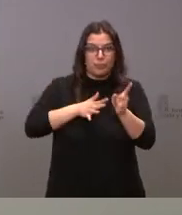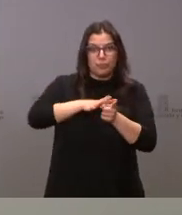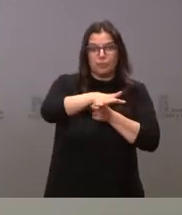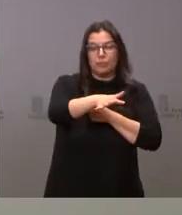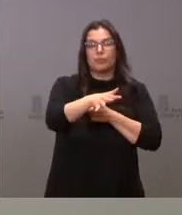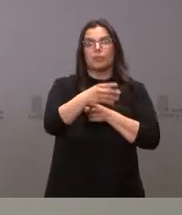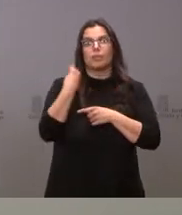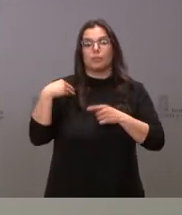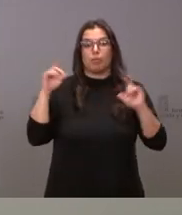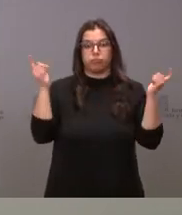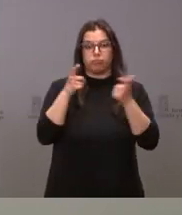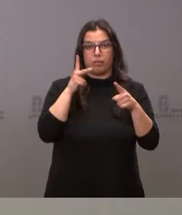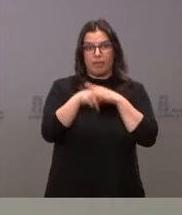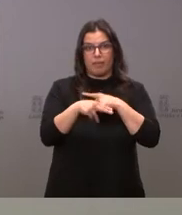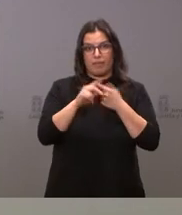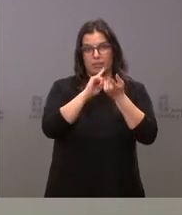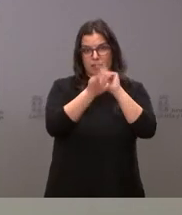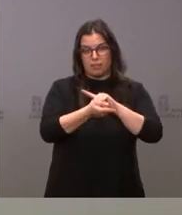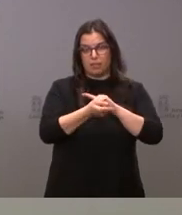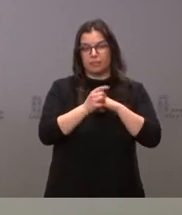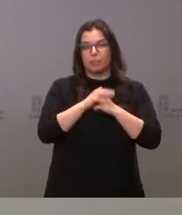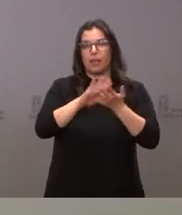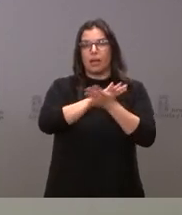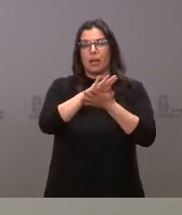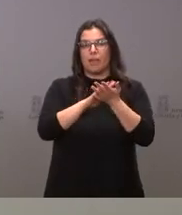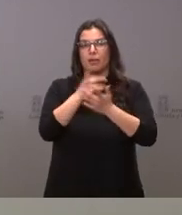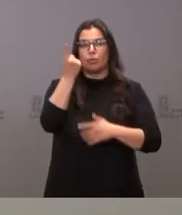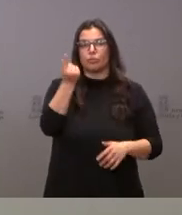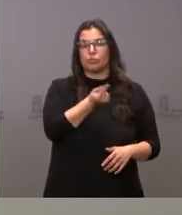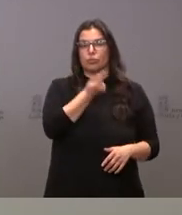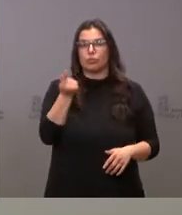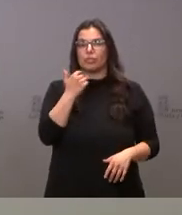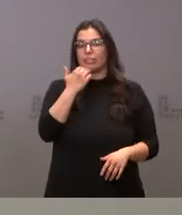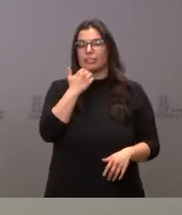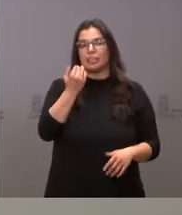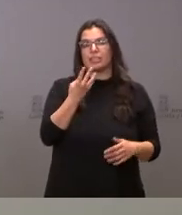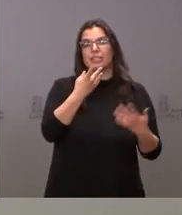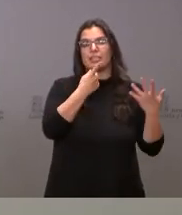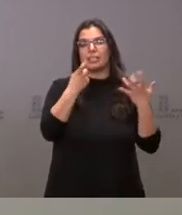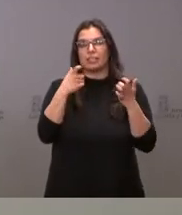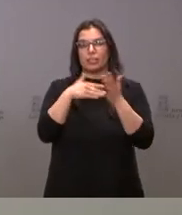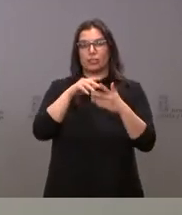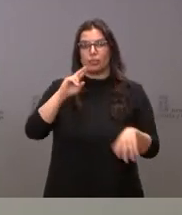reversión de la despoblación. Estamos hablando de una cuantía muy próxima a los 600.000 euros,